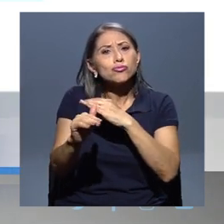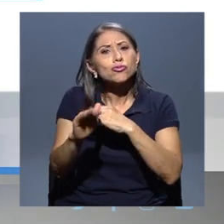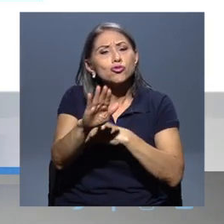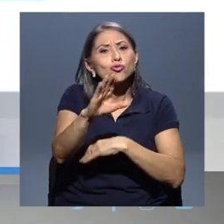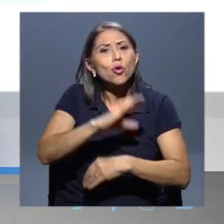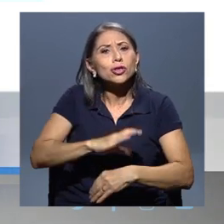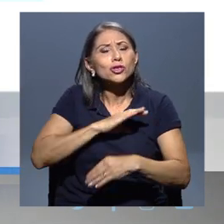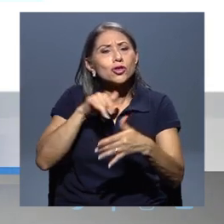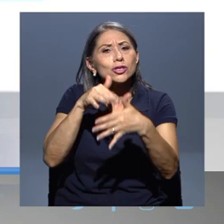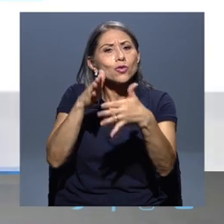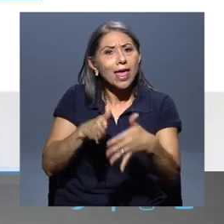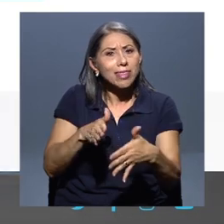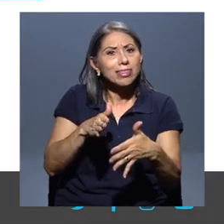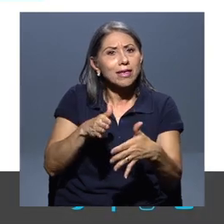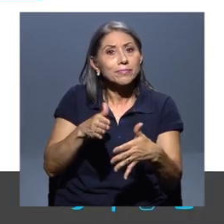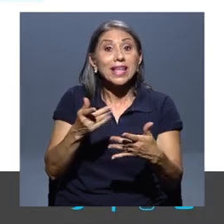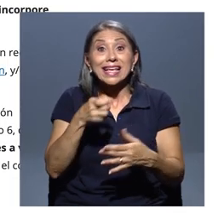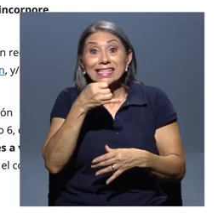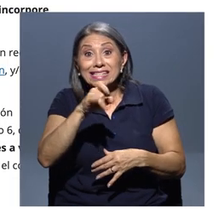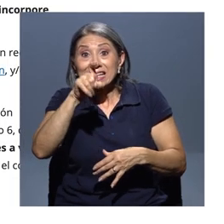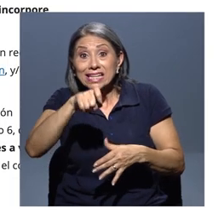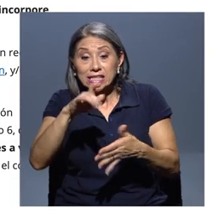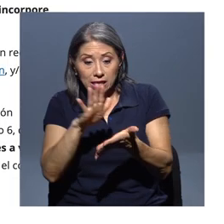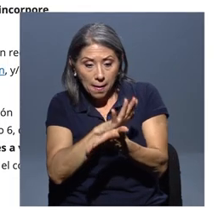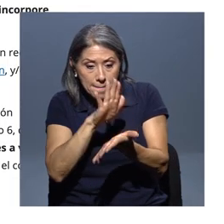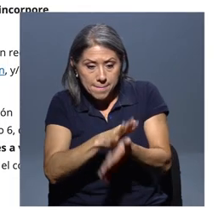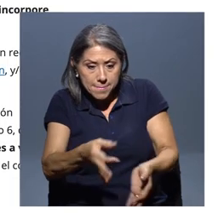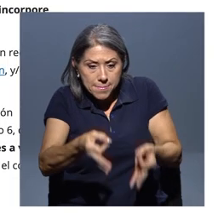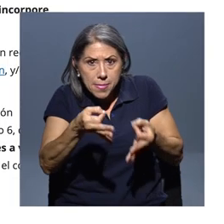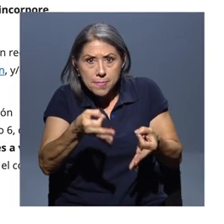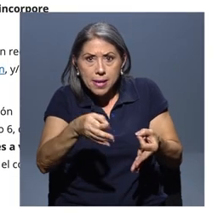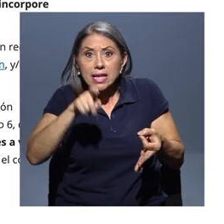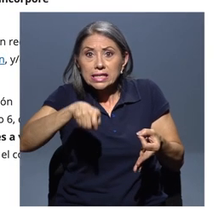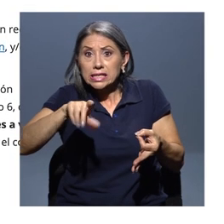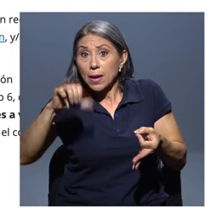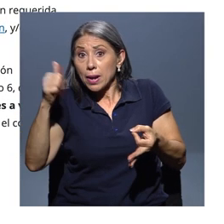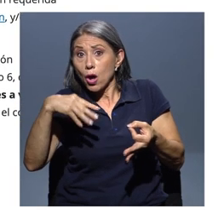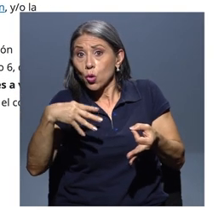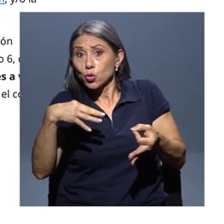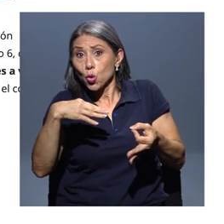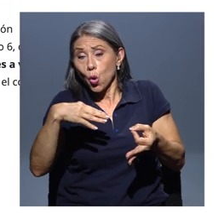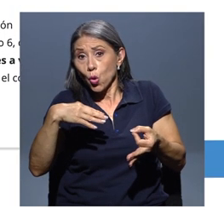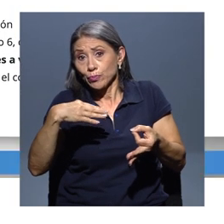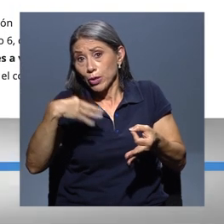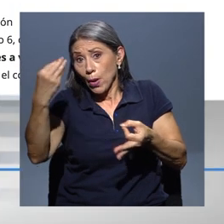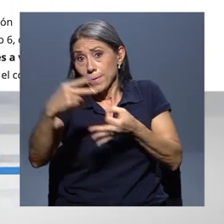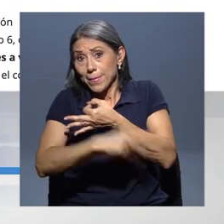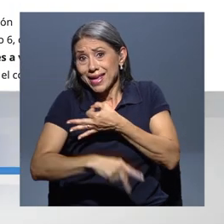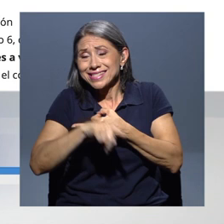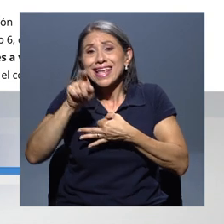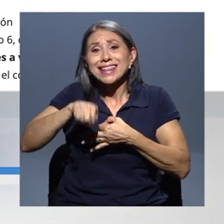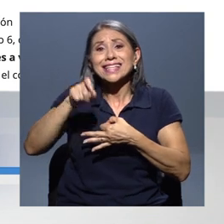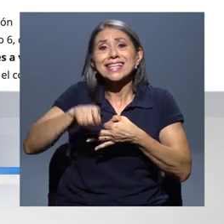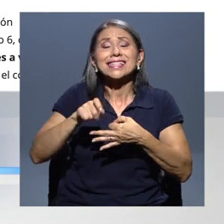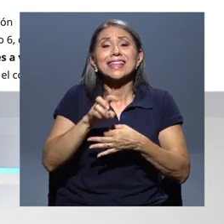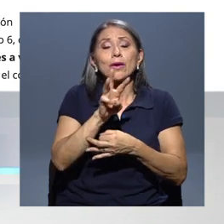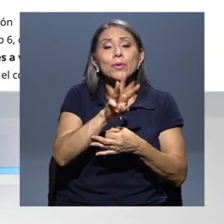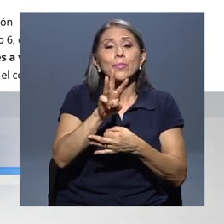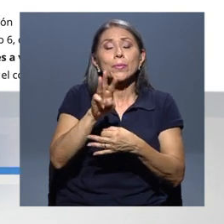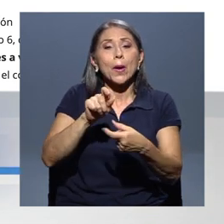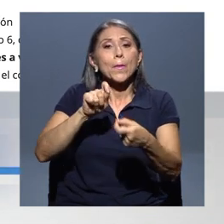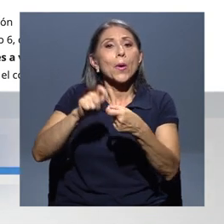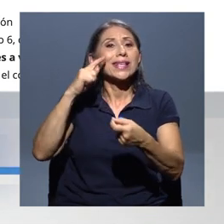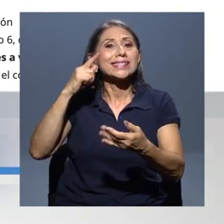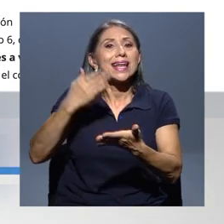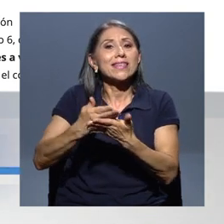estudiante. En caso de requerir el documento en físico para su uso fuera del país, es necesario solicitar una cita a la dirección certificaciones